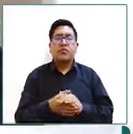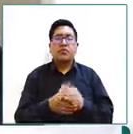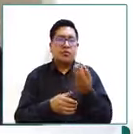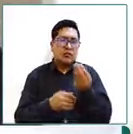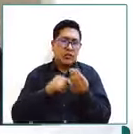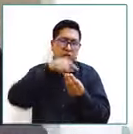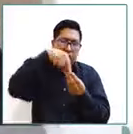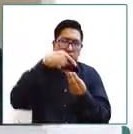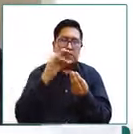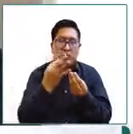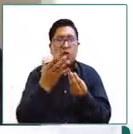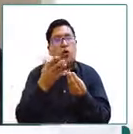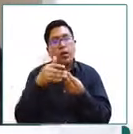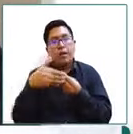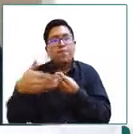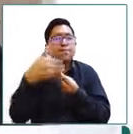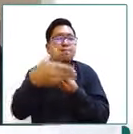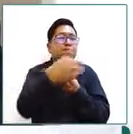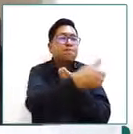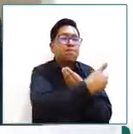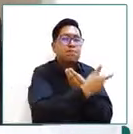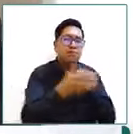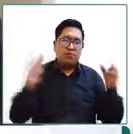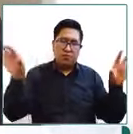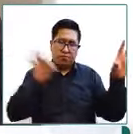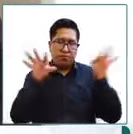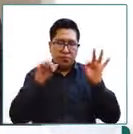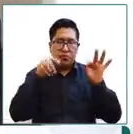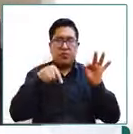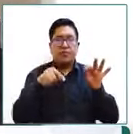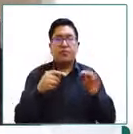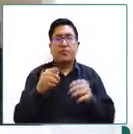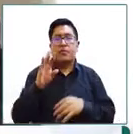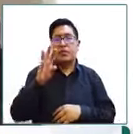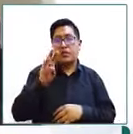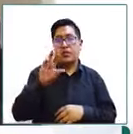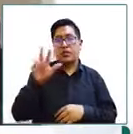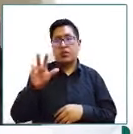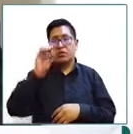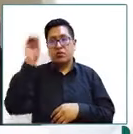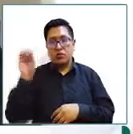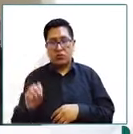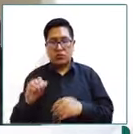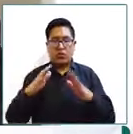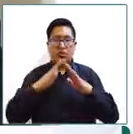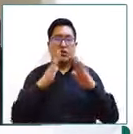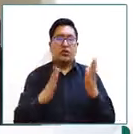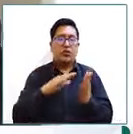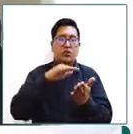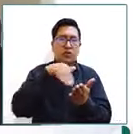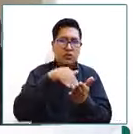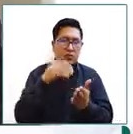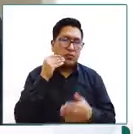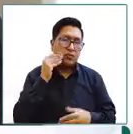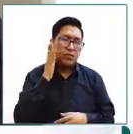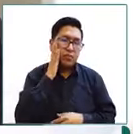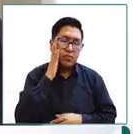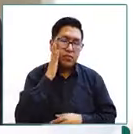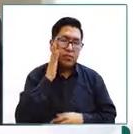El 63% de los niños niñas y adolescentes que residen en centros de acogimiento a nivel nacional